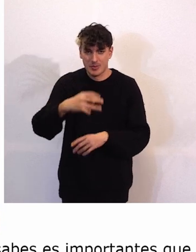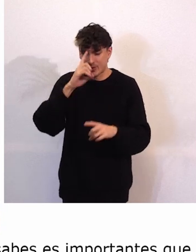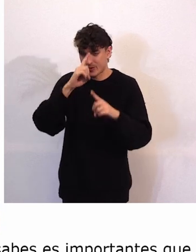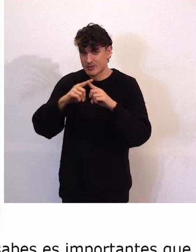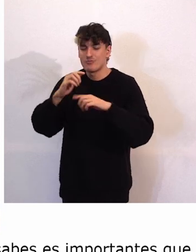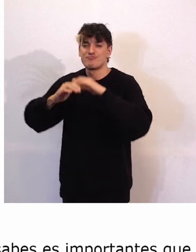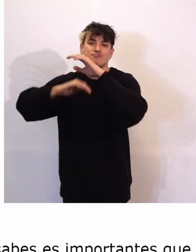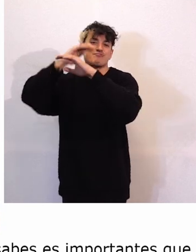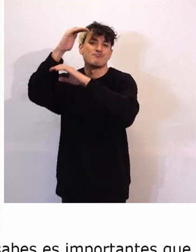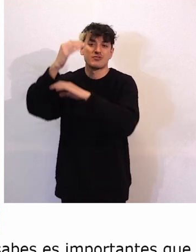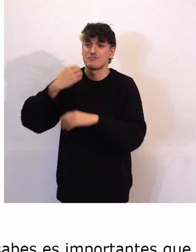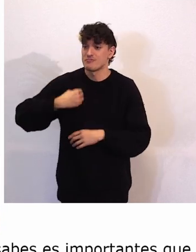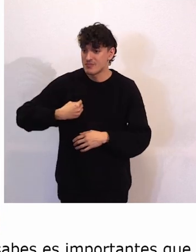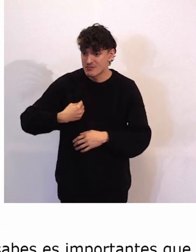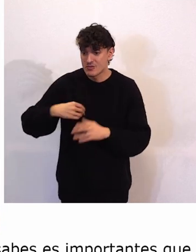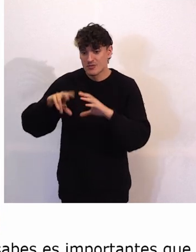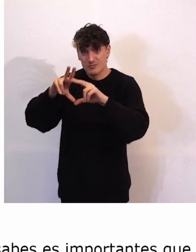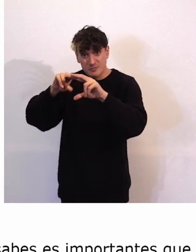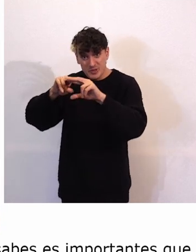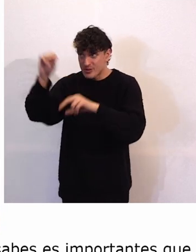Como las compañeras del siguiente vídeo.